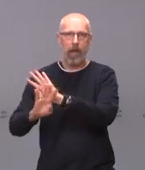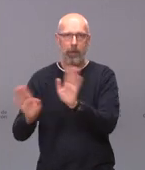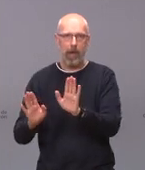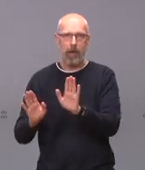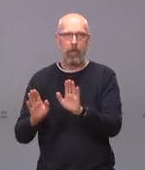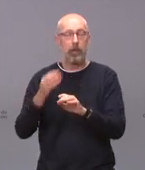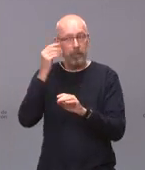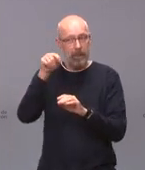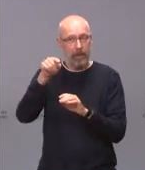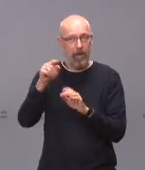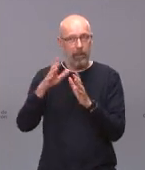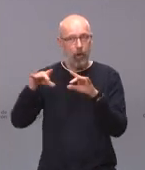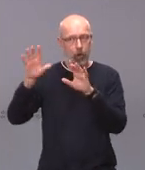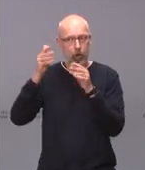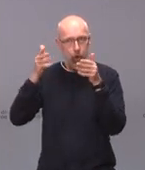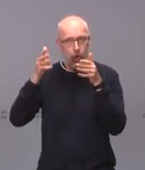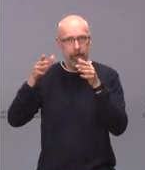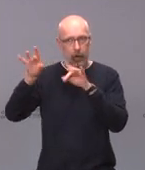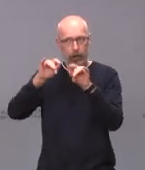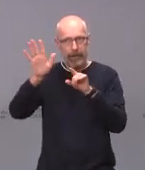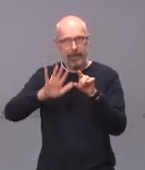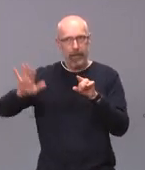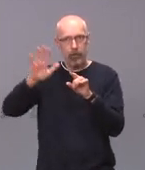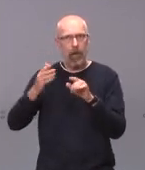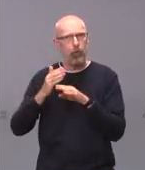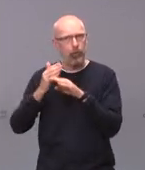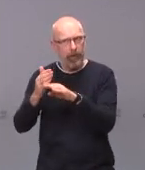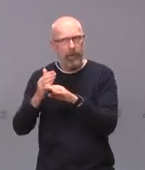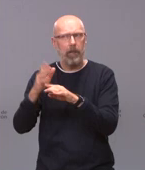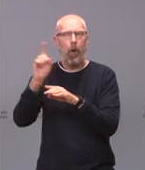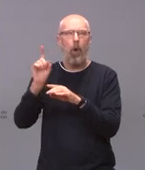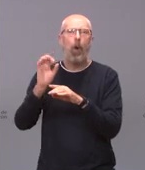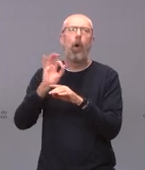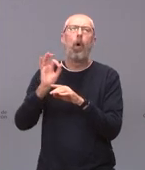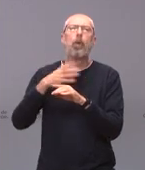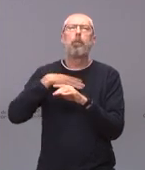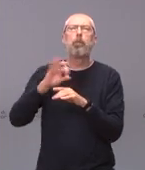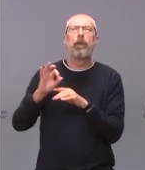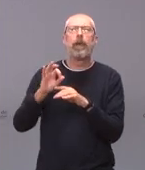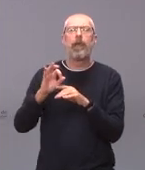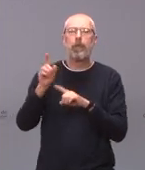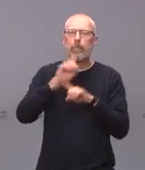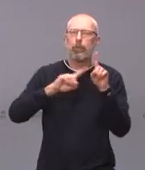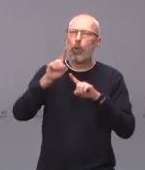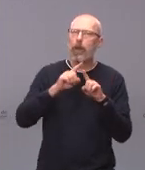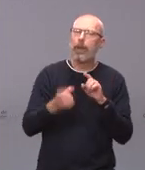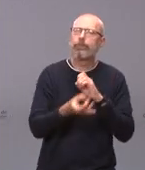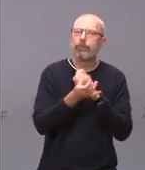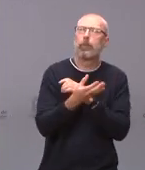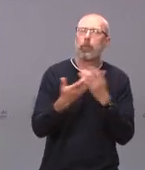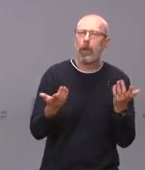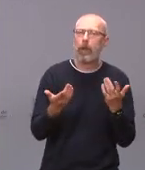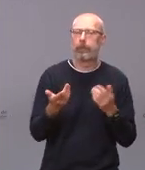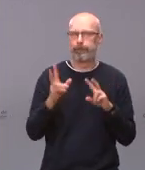que se apruebe en un Consejo Interterritorial? o puede generar muchos problemas entre las autonomías y luego sobre las vacunas quería que